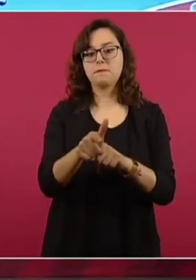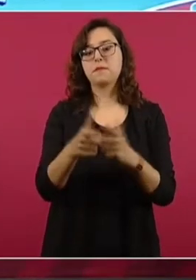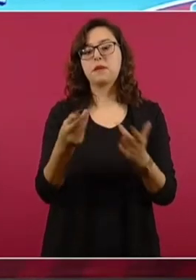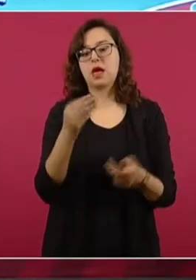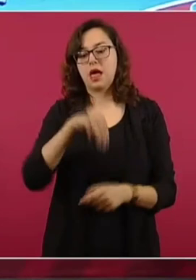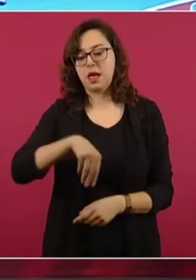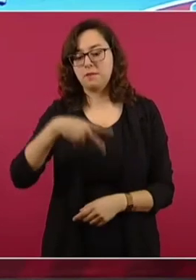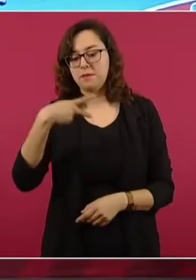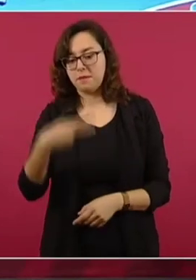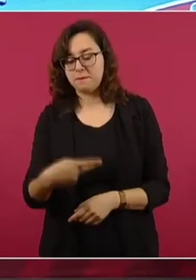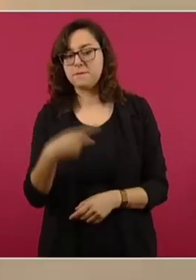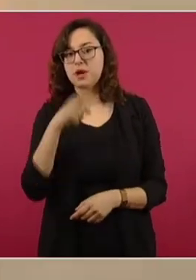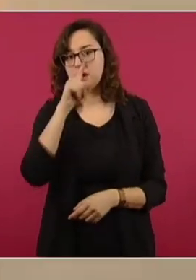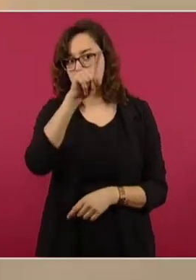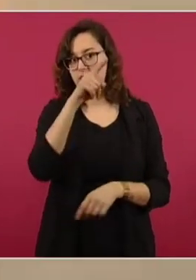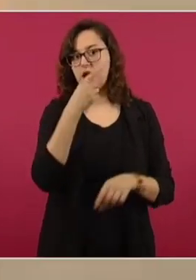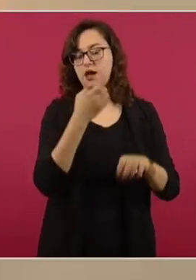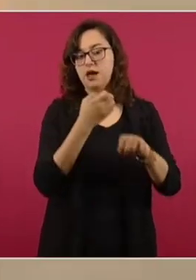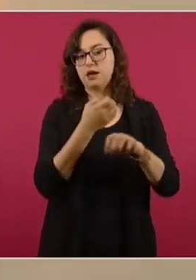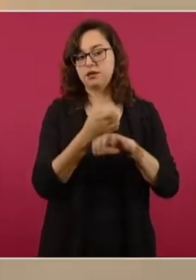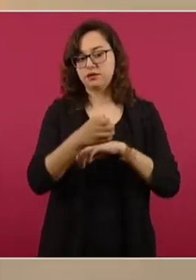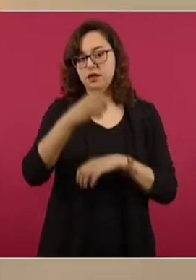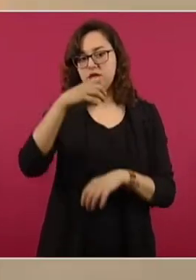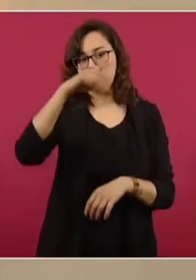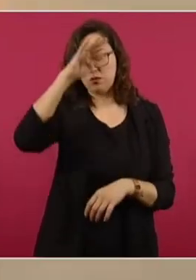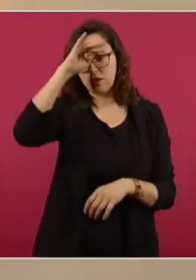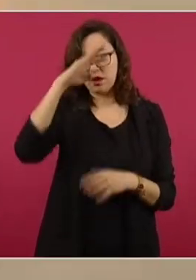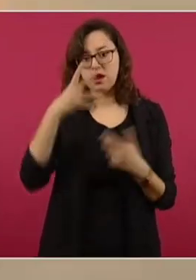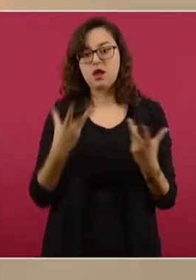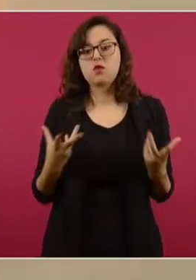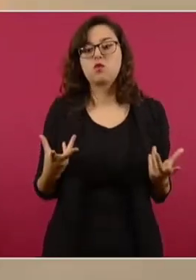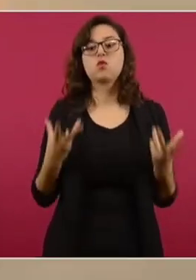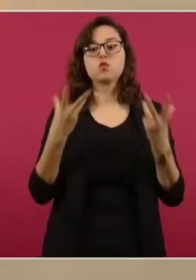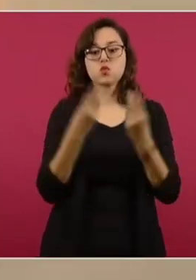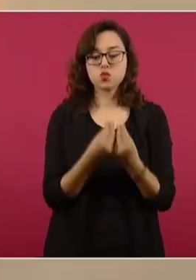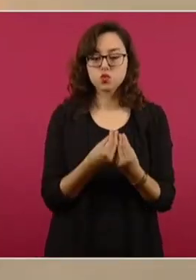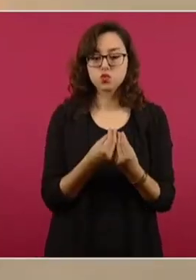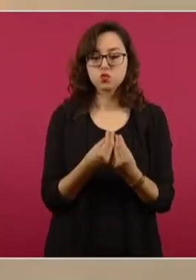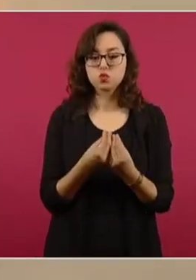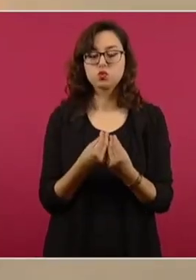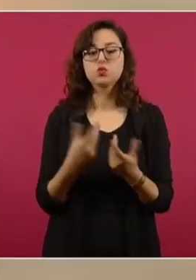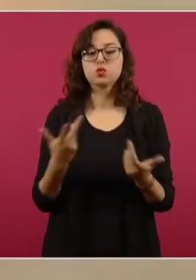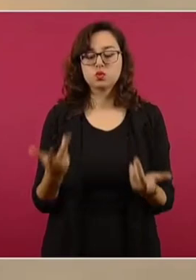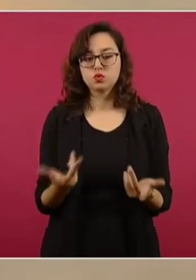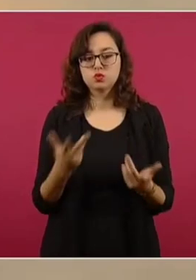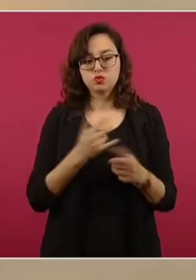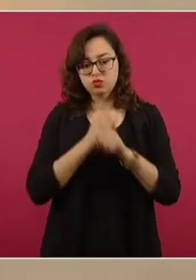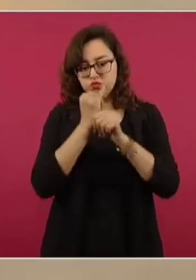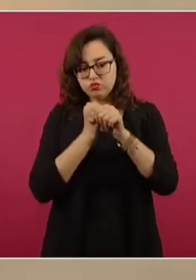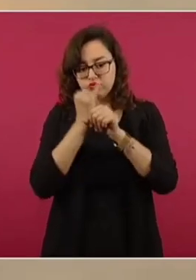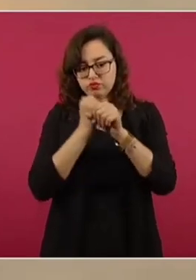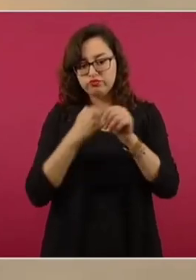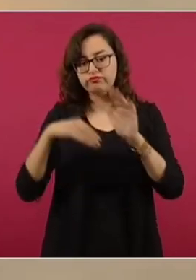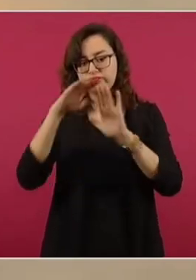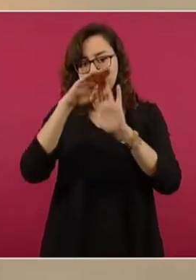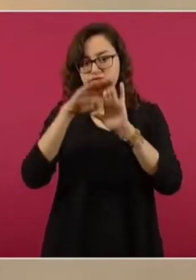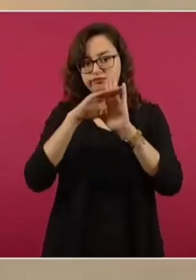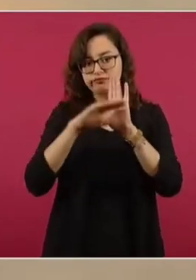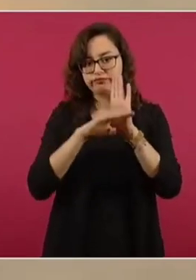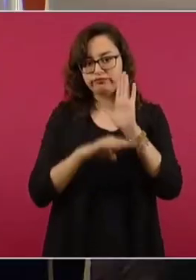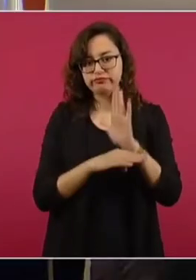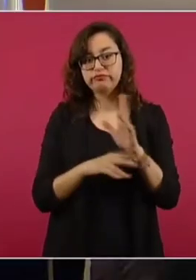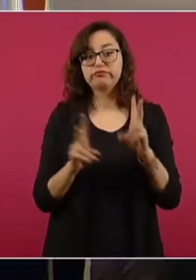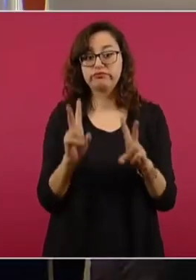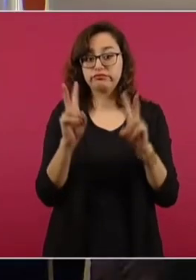Local para el fortalecimiento de las líneas de investigación, siguiendo en todo momento el protocolo de